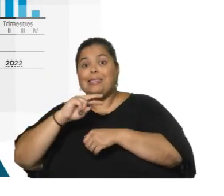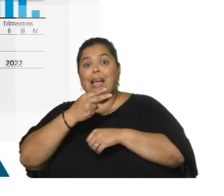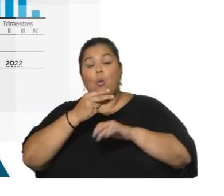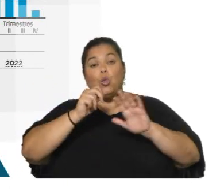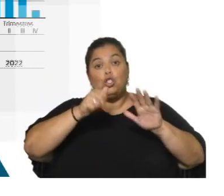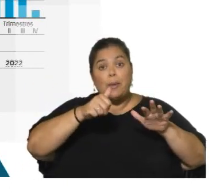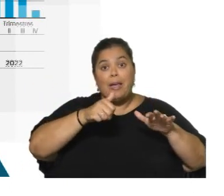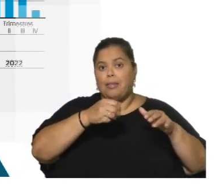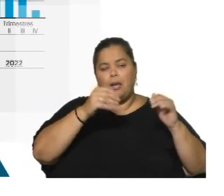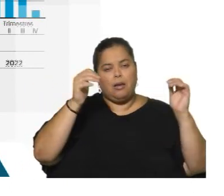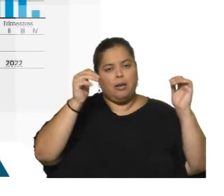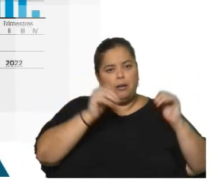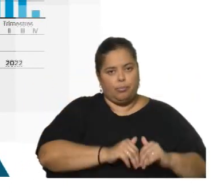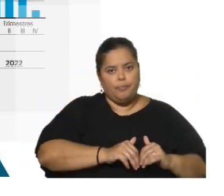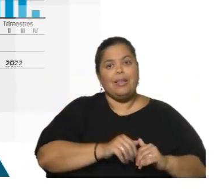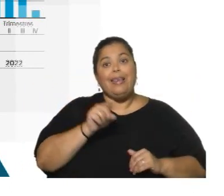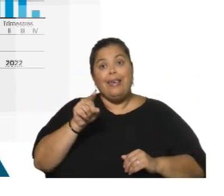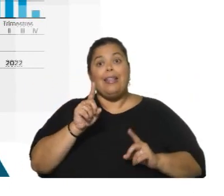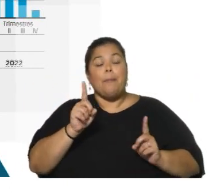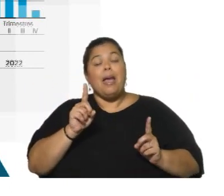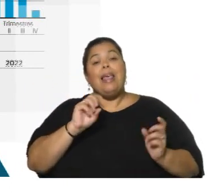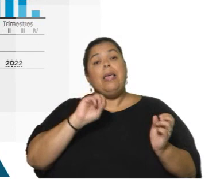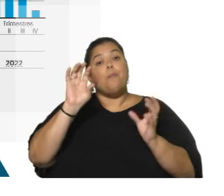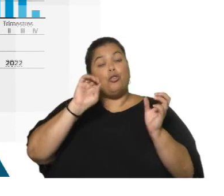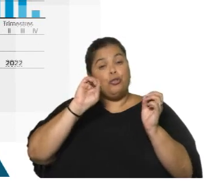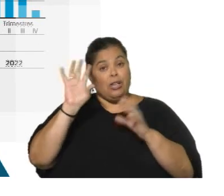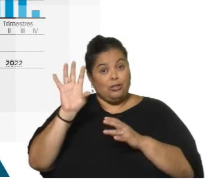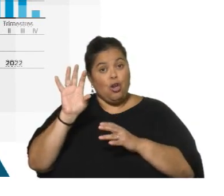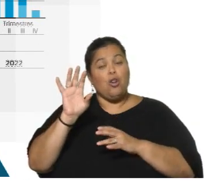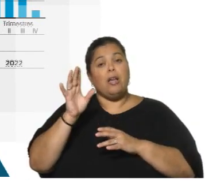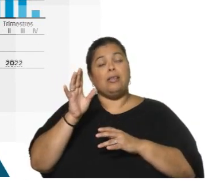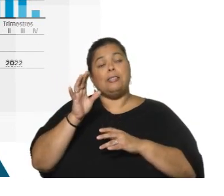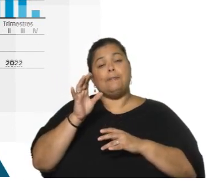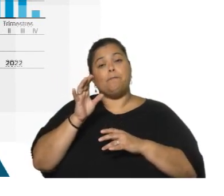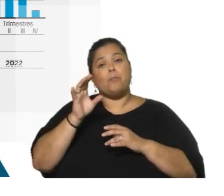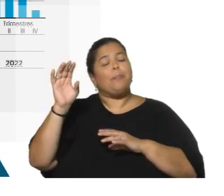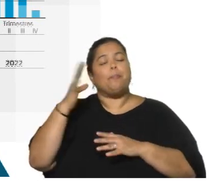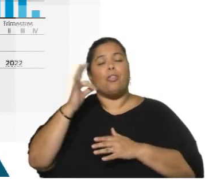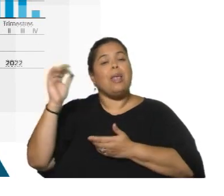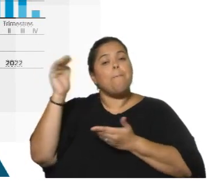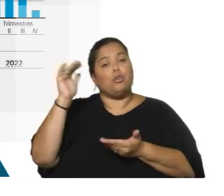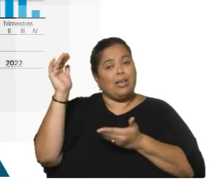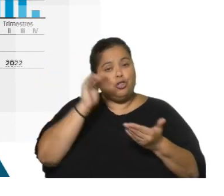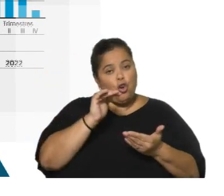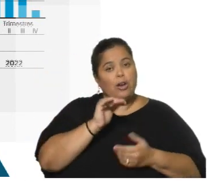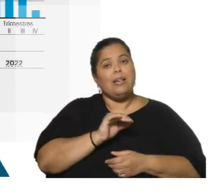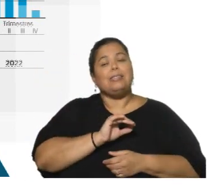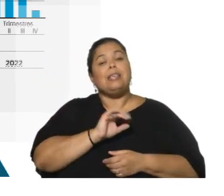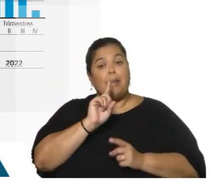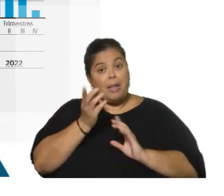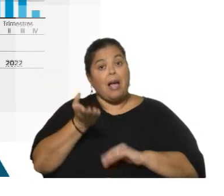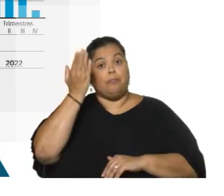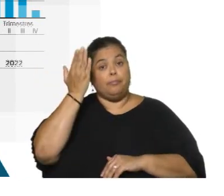muy fuerte. Sí, para terminar esto, las importaciones, hay un crecimiento cercano al 4%. Acá vemos sobre todo bienes de